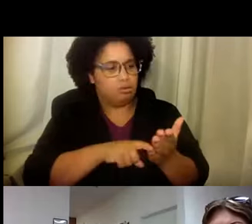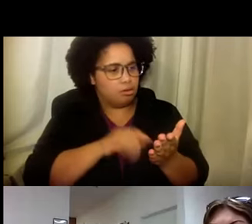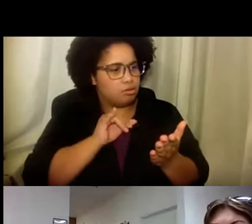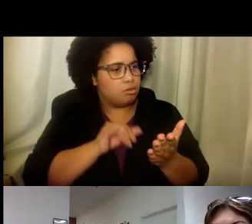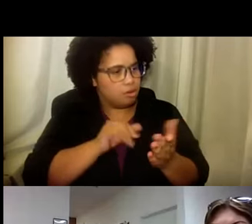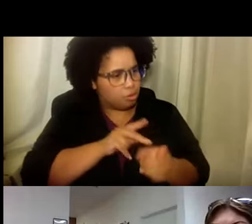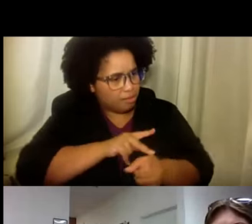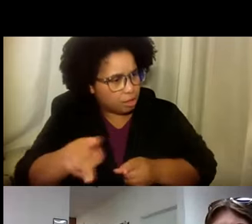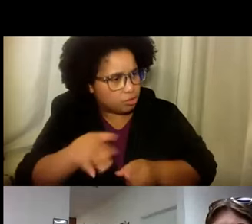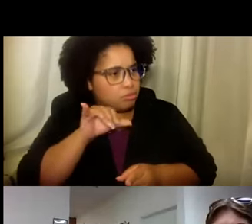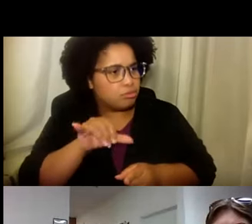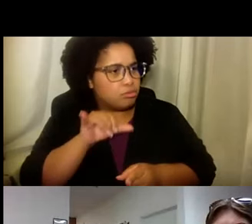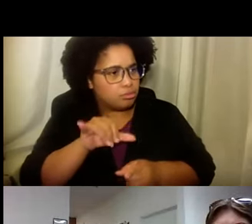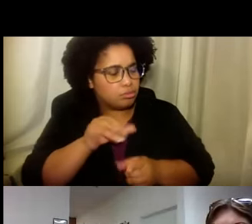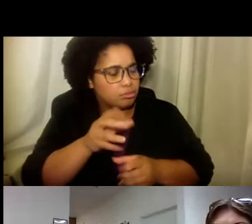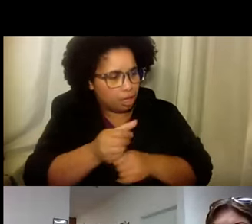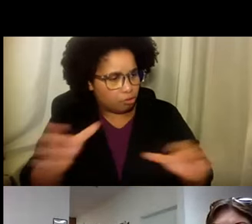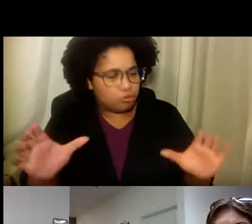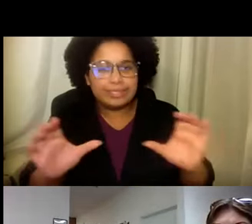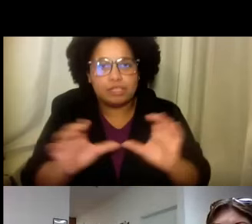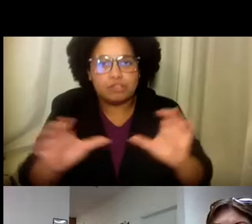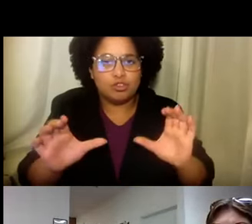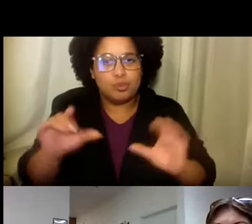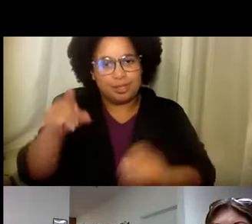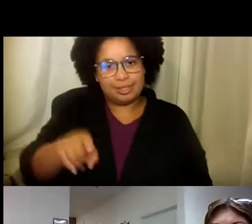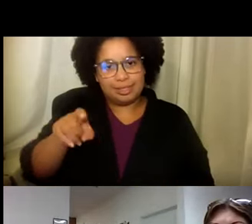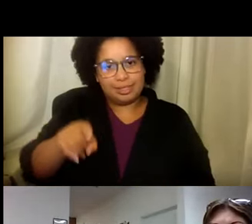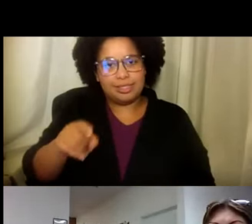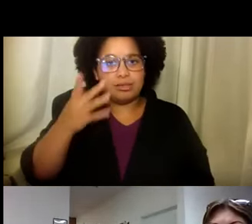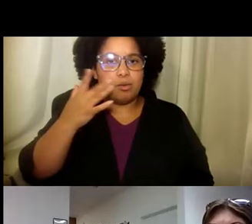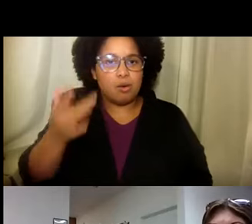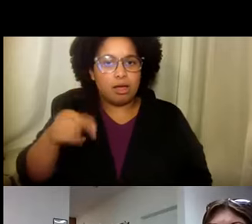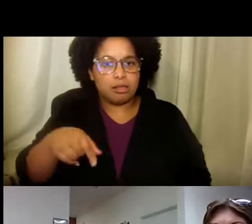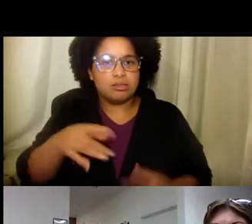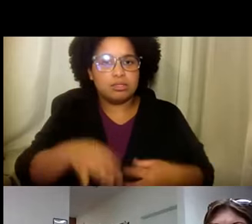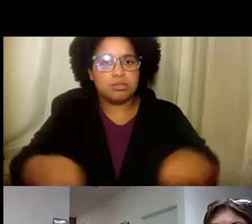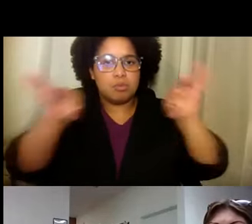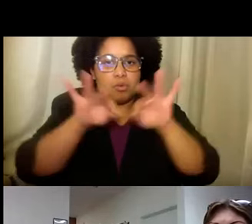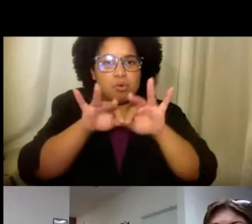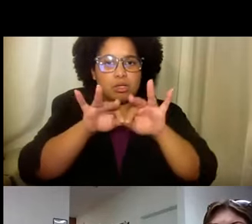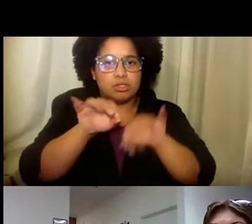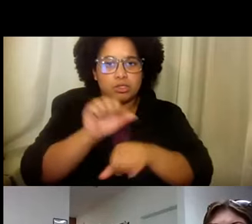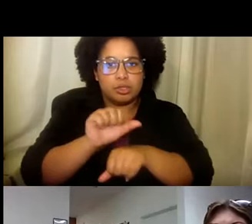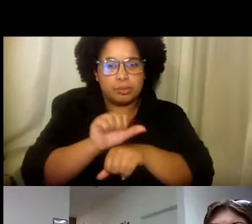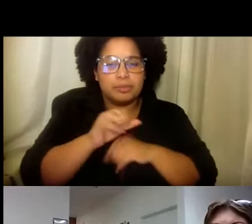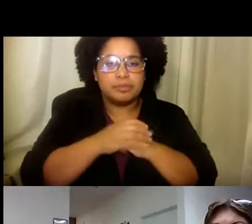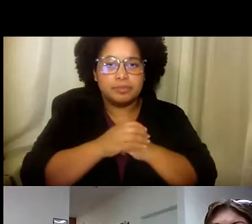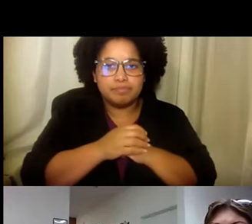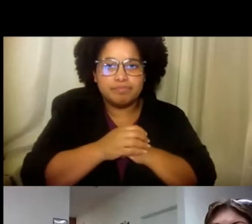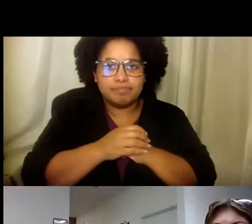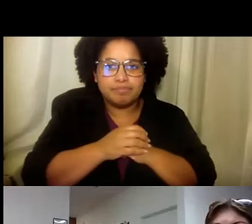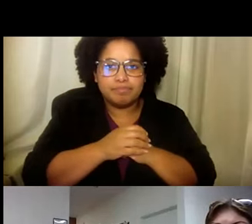años. Se nos pueda reconocer. A nosotros. Como una profesión. Para poder recibir. Las credenciales. Que necesitamos.